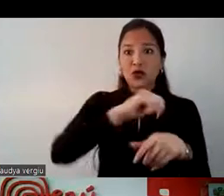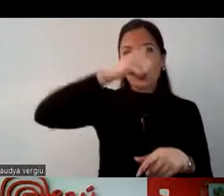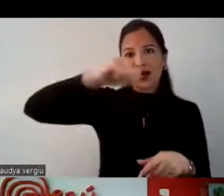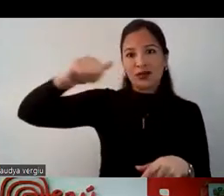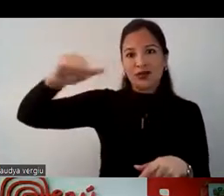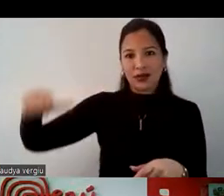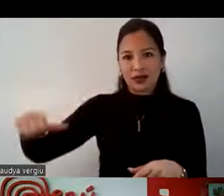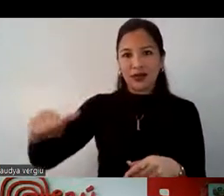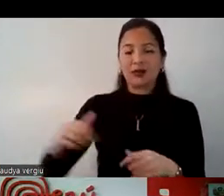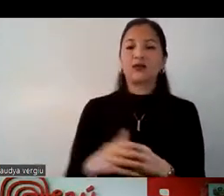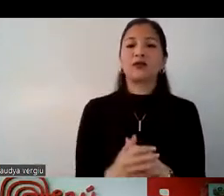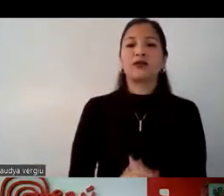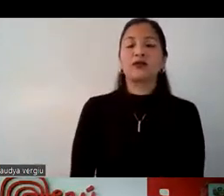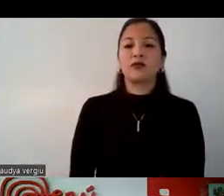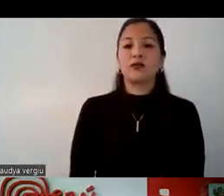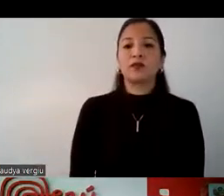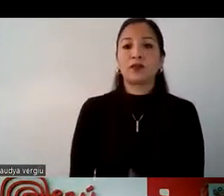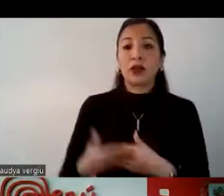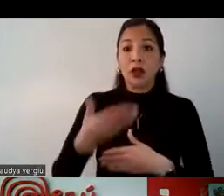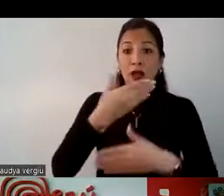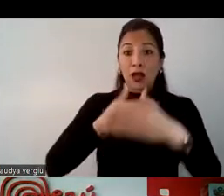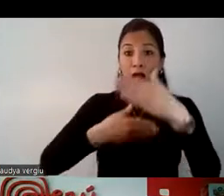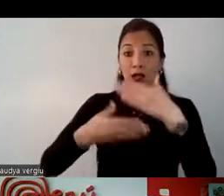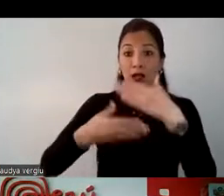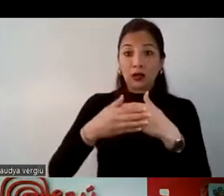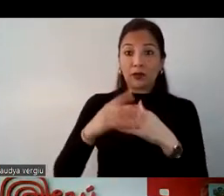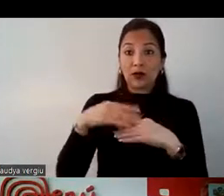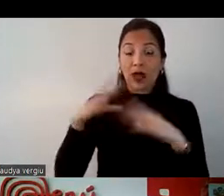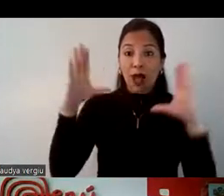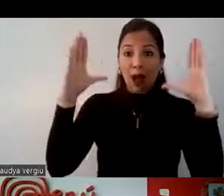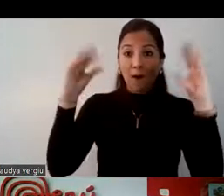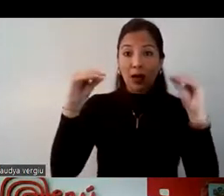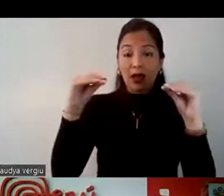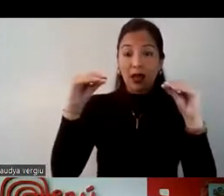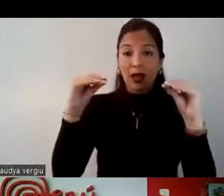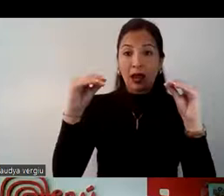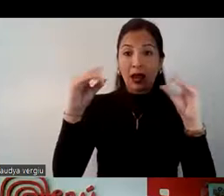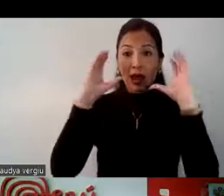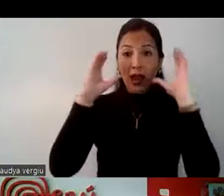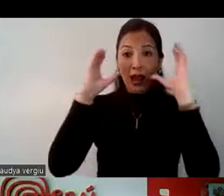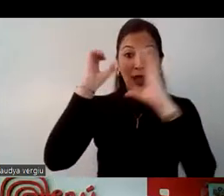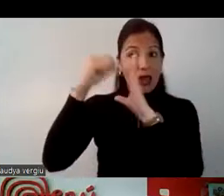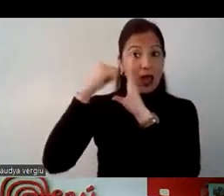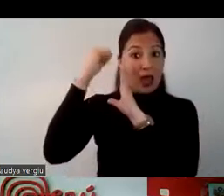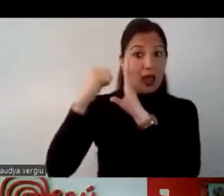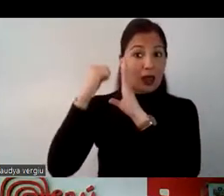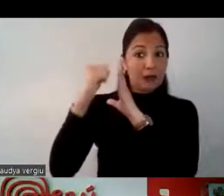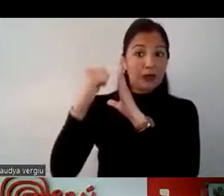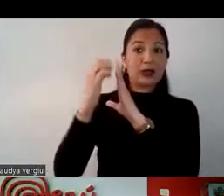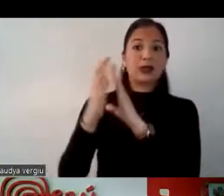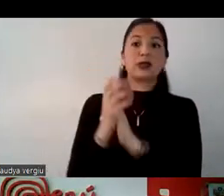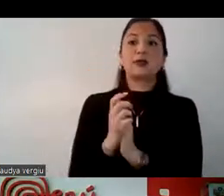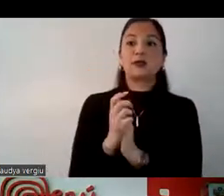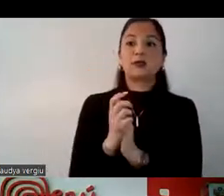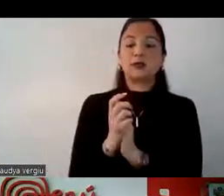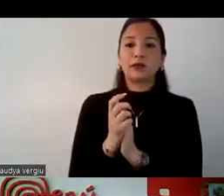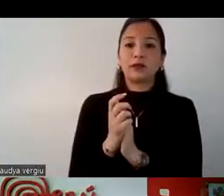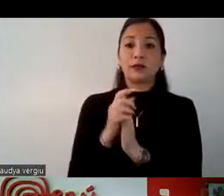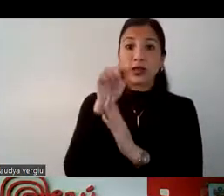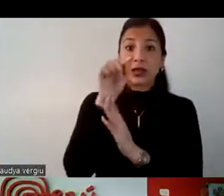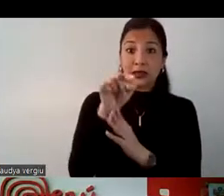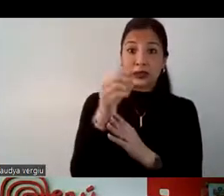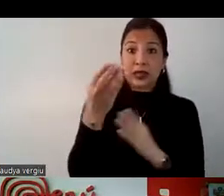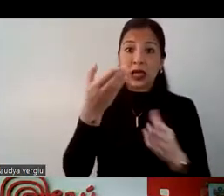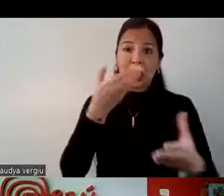Antes de empezar, les agradezco apagar sus cámaras, y lo otro que les iba a decir es que estas entrevistas